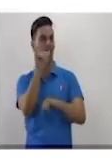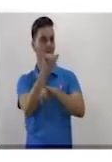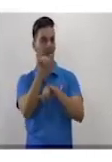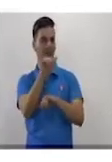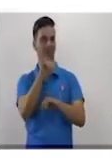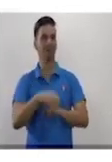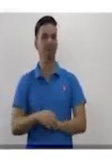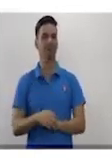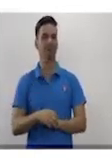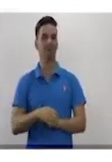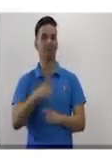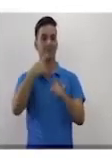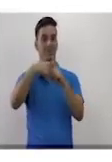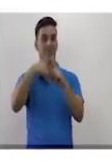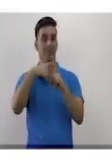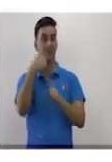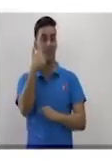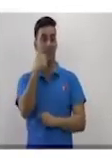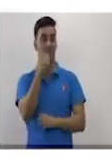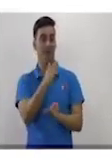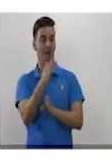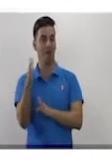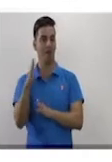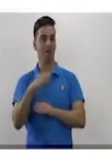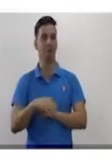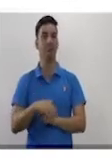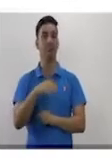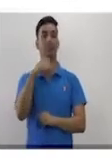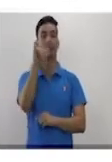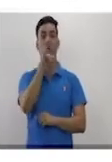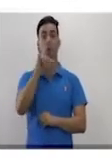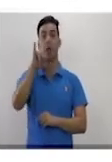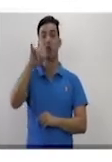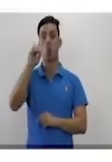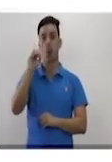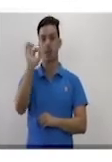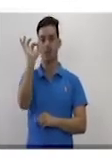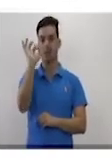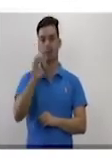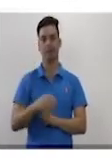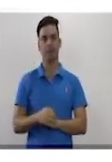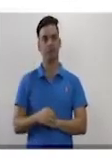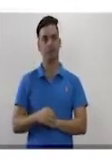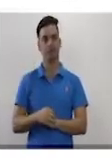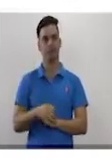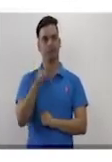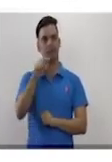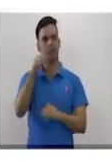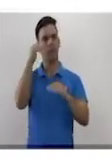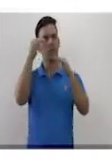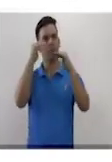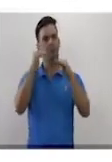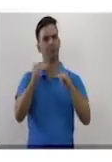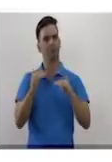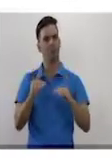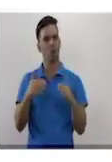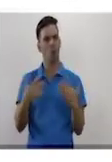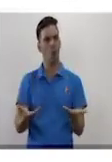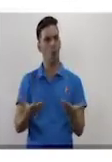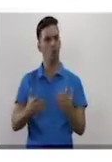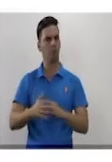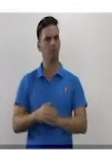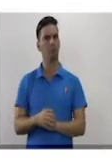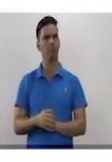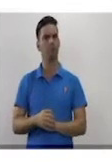es el término independiente, igual a 90 del miembro derecho. Y entonces, ¿cómo procedes? ¿Cómo continúas